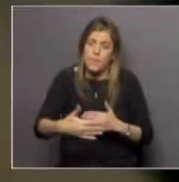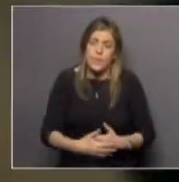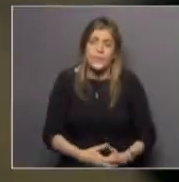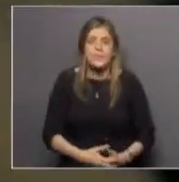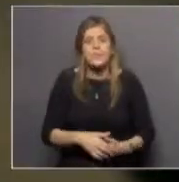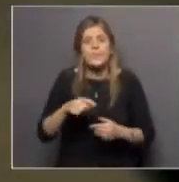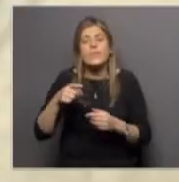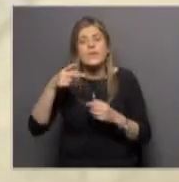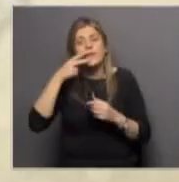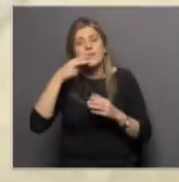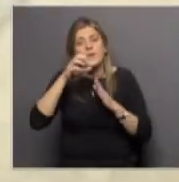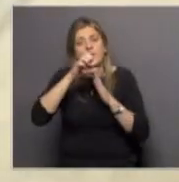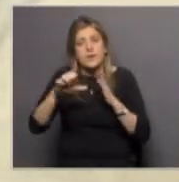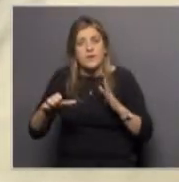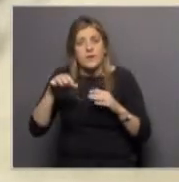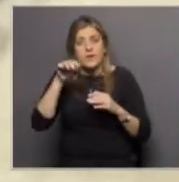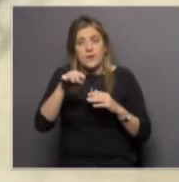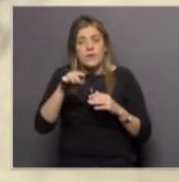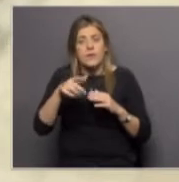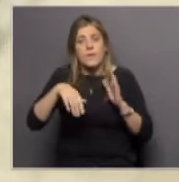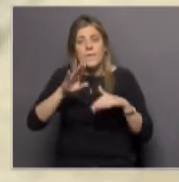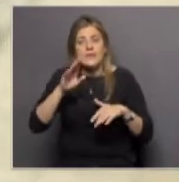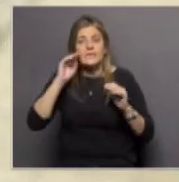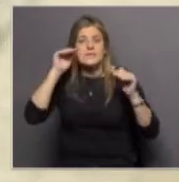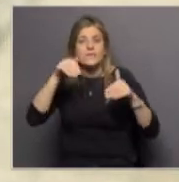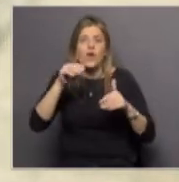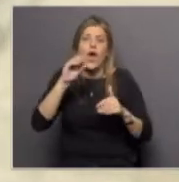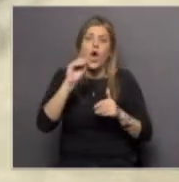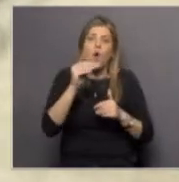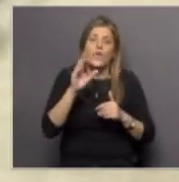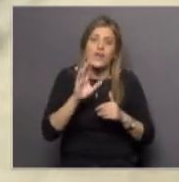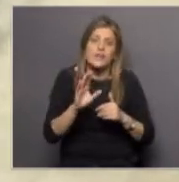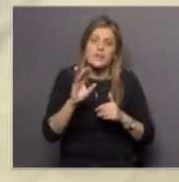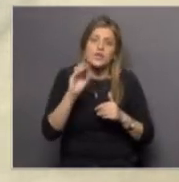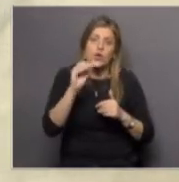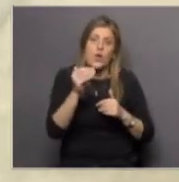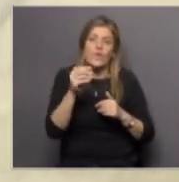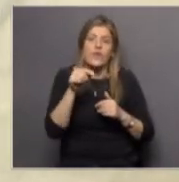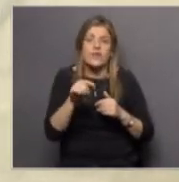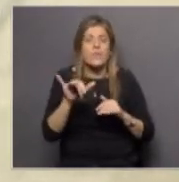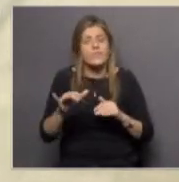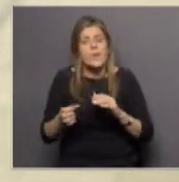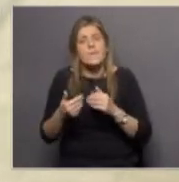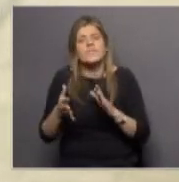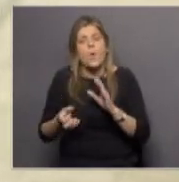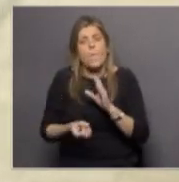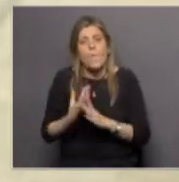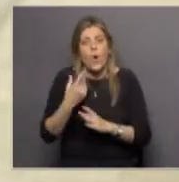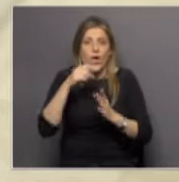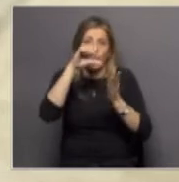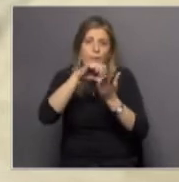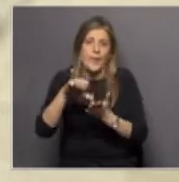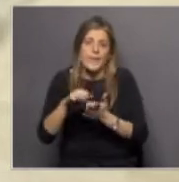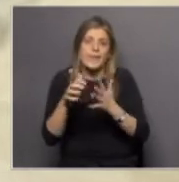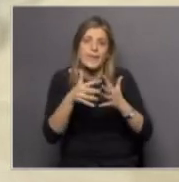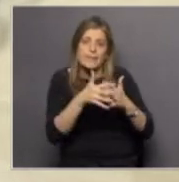estos dispositivos están fuertemente dirigidos a jóvenes en realidad se pusieron de moda en algunos países y por ejemplo